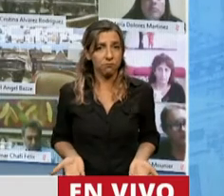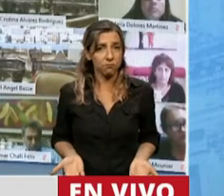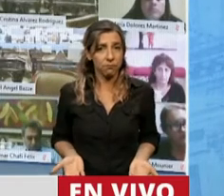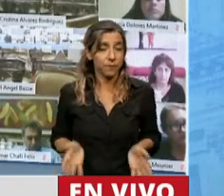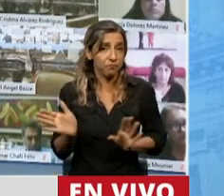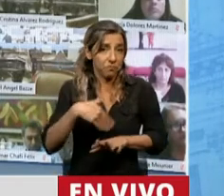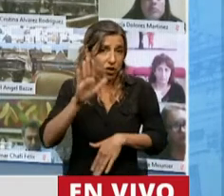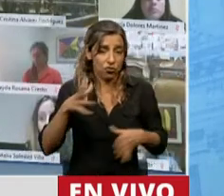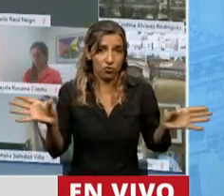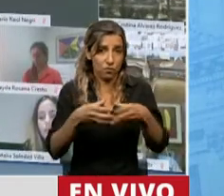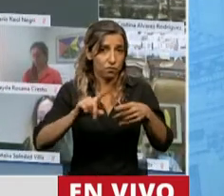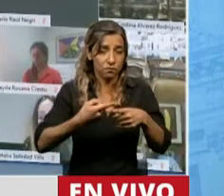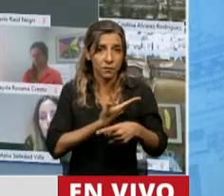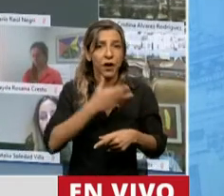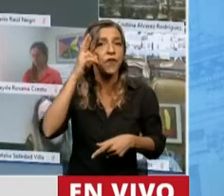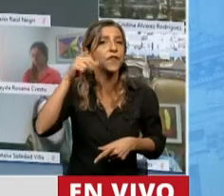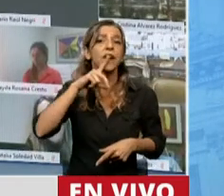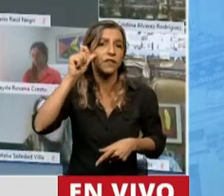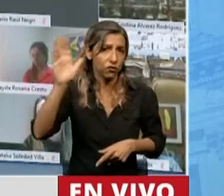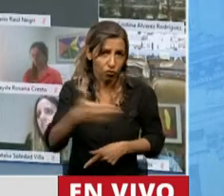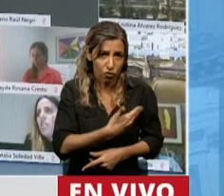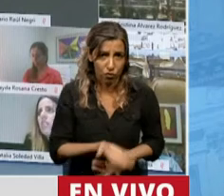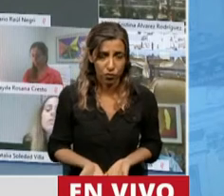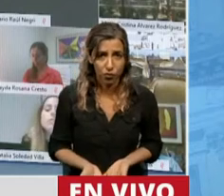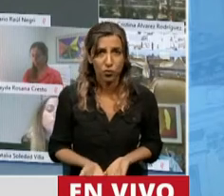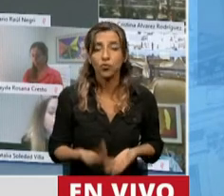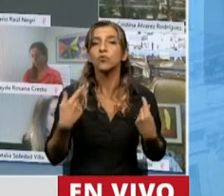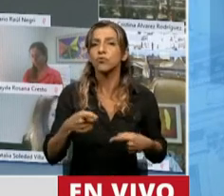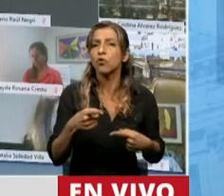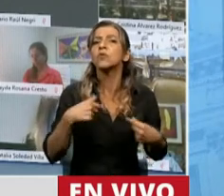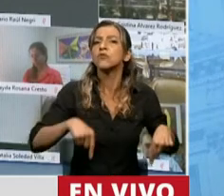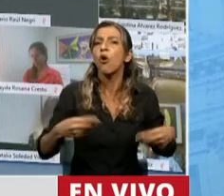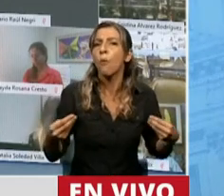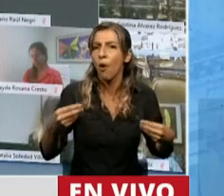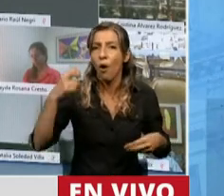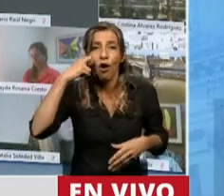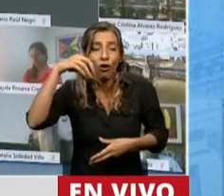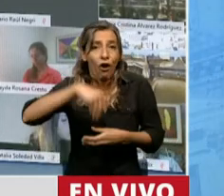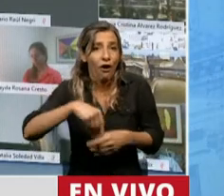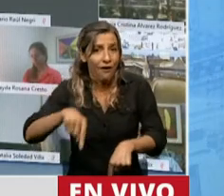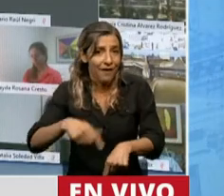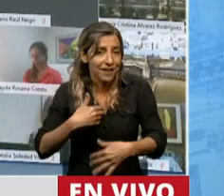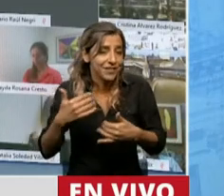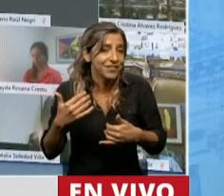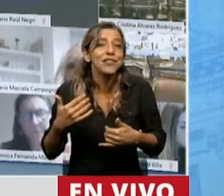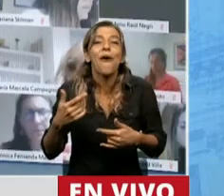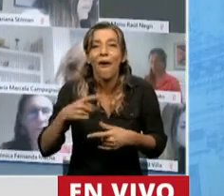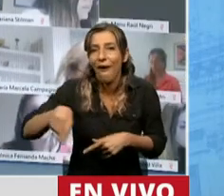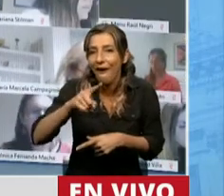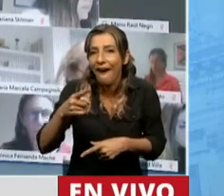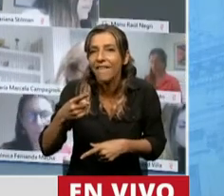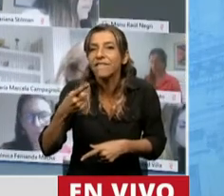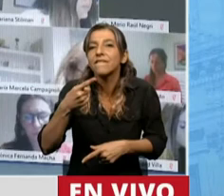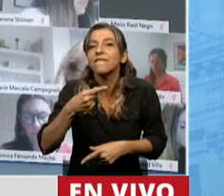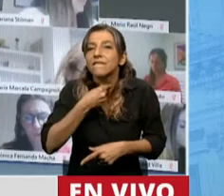de todos. El principal problema de los bosques y desmontes en Argentina no está acá en el Congreso. Si tienen la verdadera intención de frenar